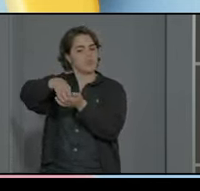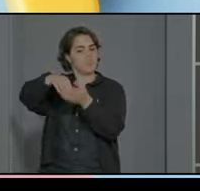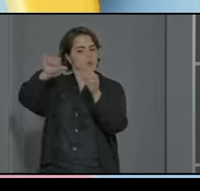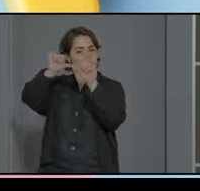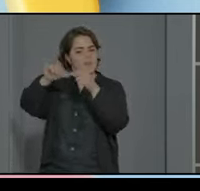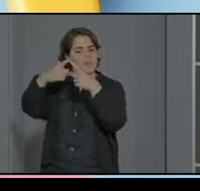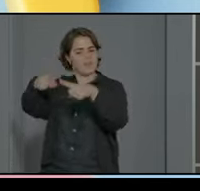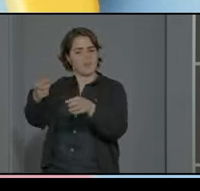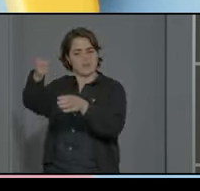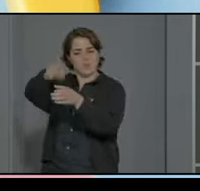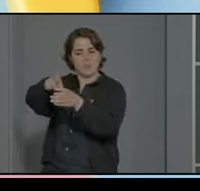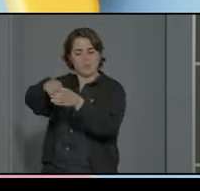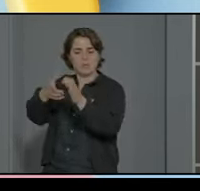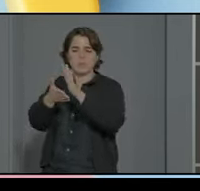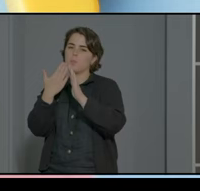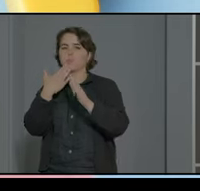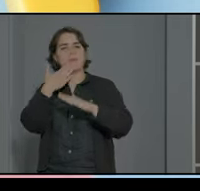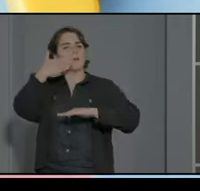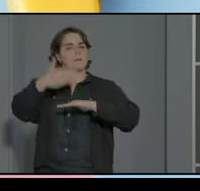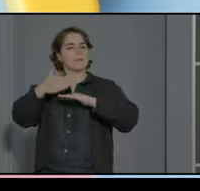modalidad más restrictiva